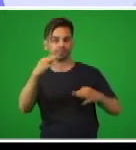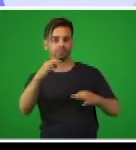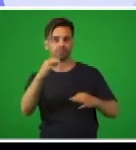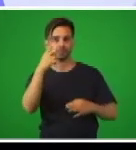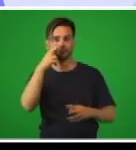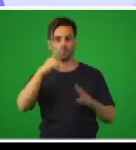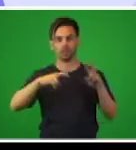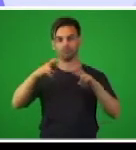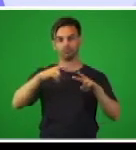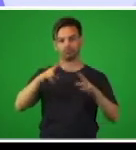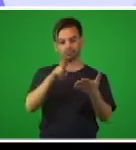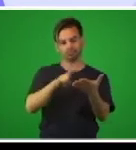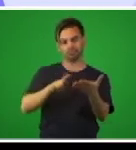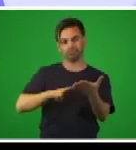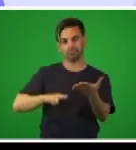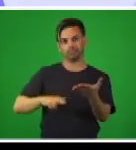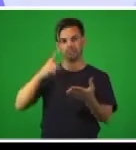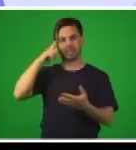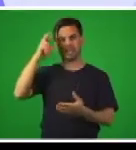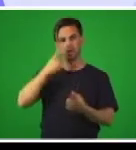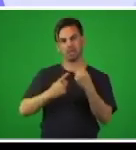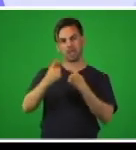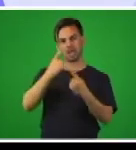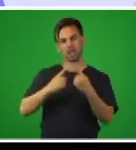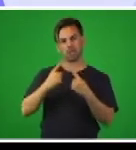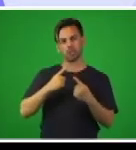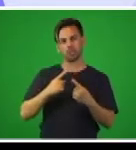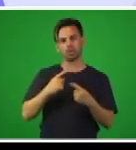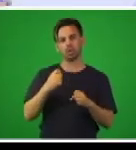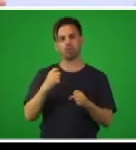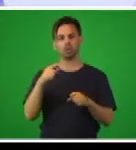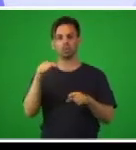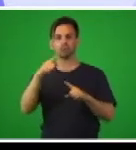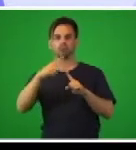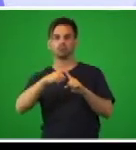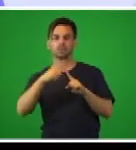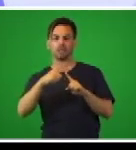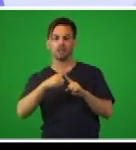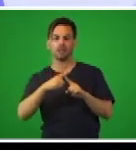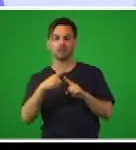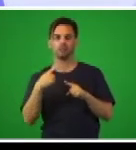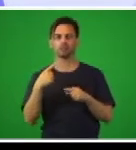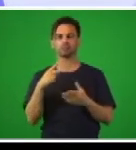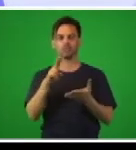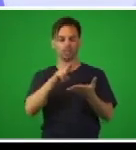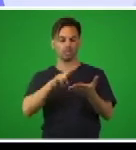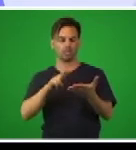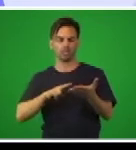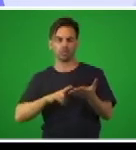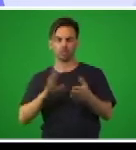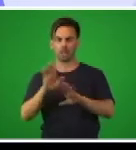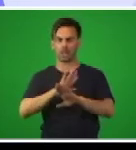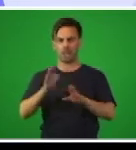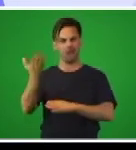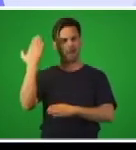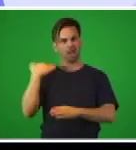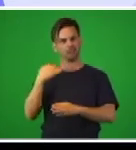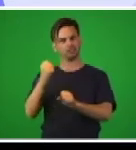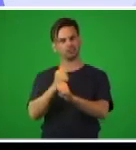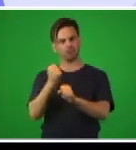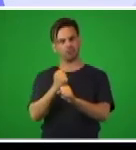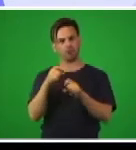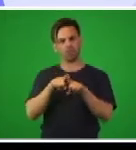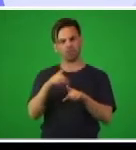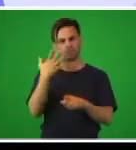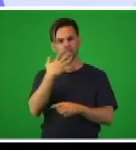que si alguno de estos ejercicios, alguna de estas lecturas, las trabajaron con sus maestros en el aula, no se preocupen. Vuelven